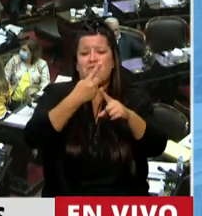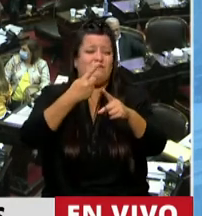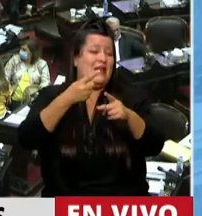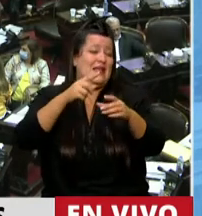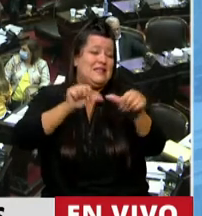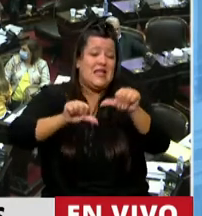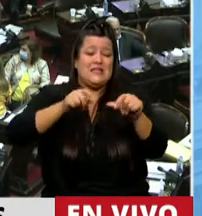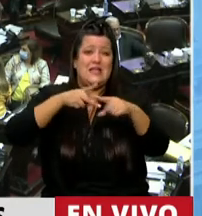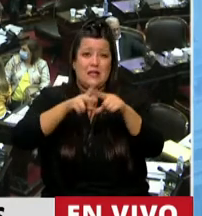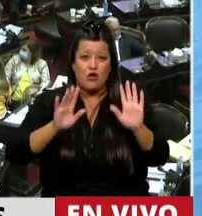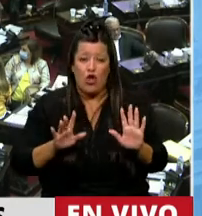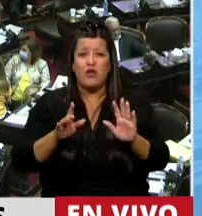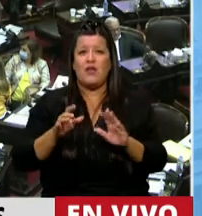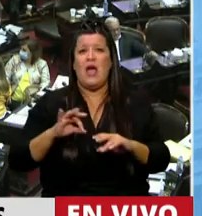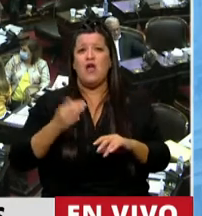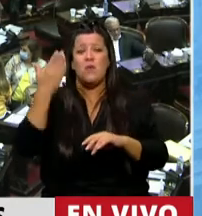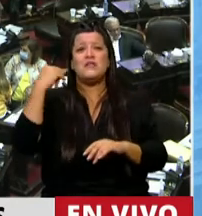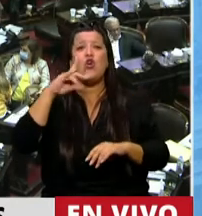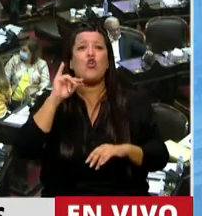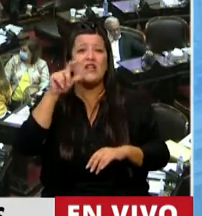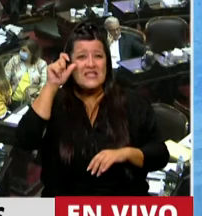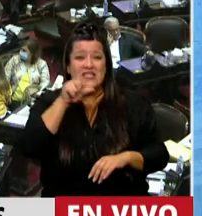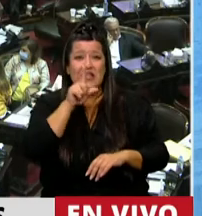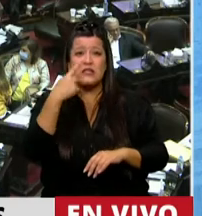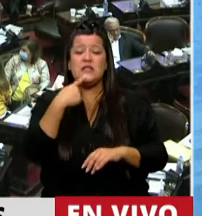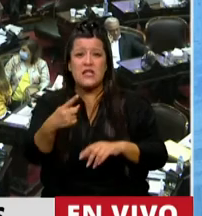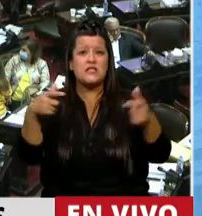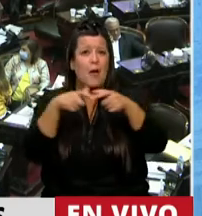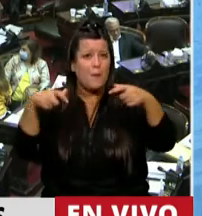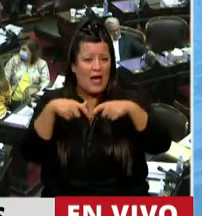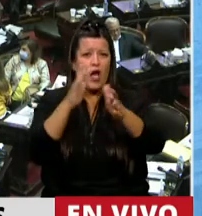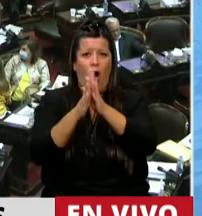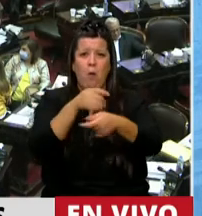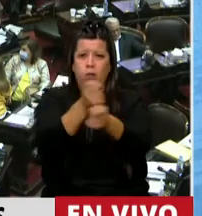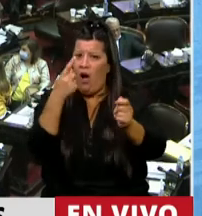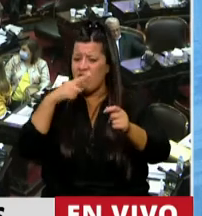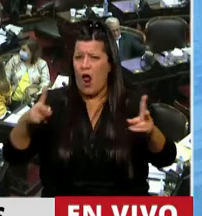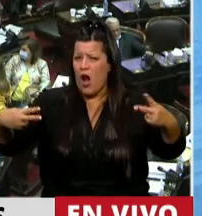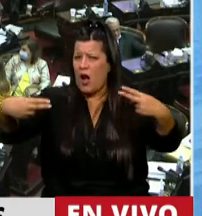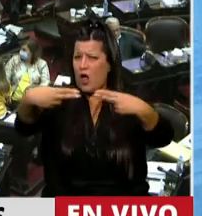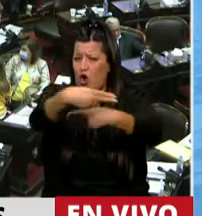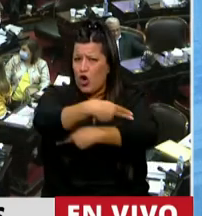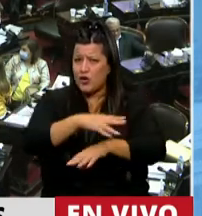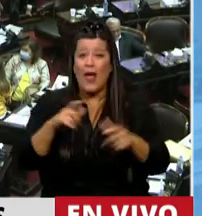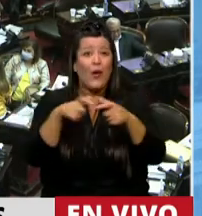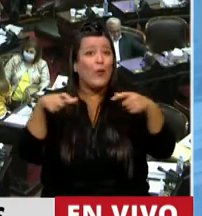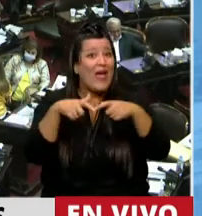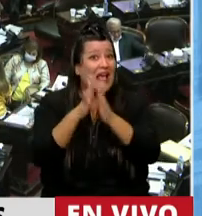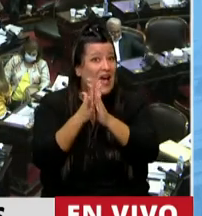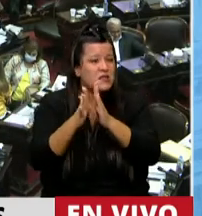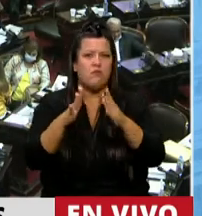Pese a que en enero pasado las autoridades del CONICET anunciaron un aumento de las becas, hubo un recorte, recorte de las becas.